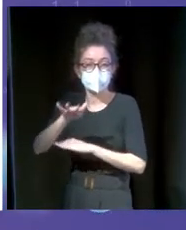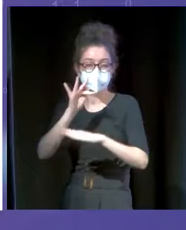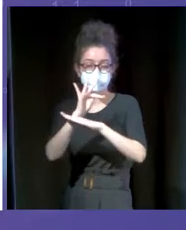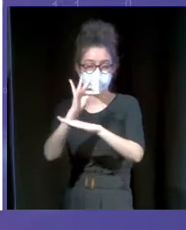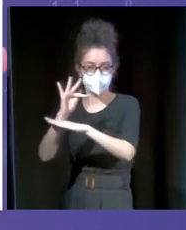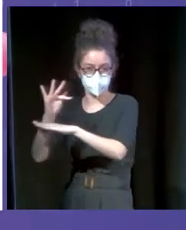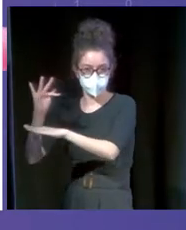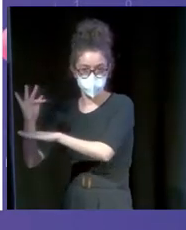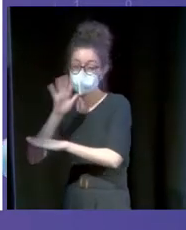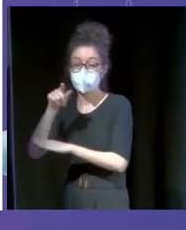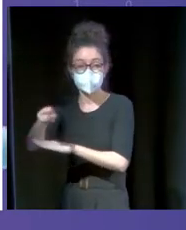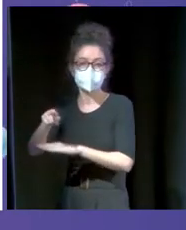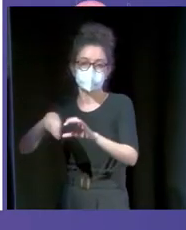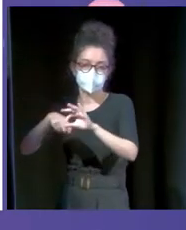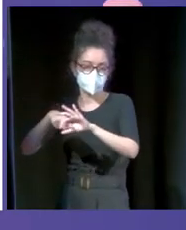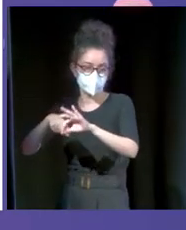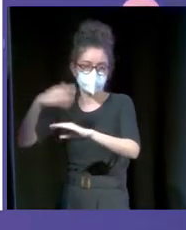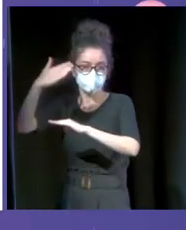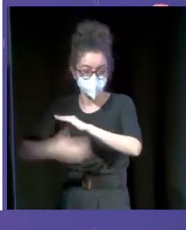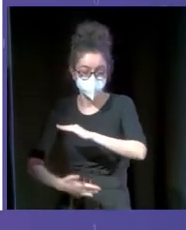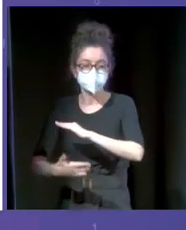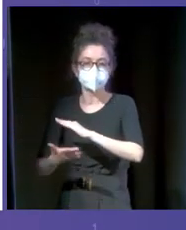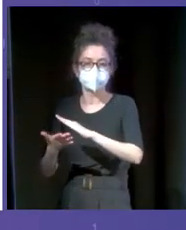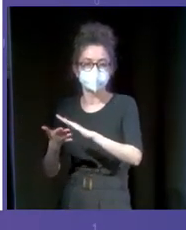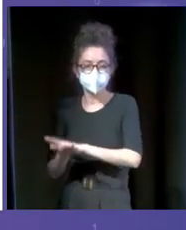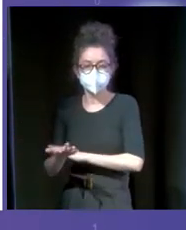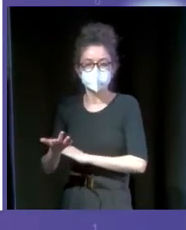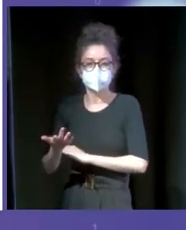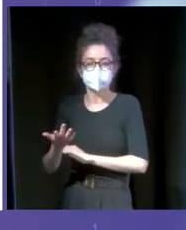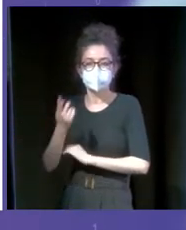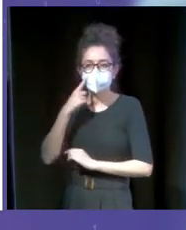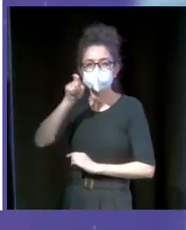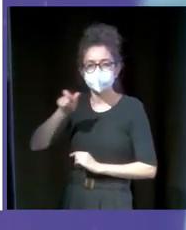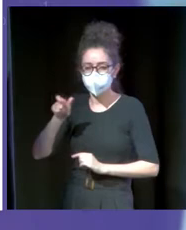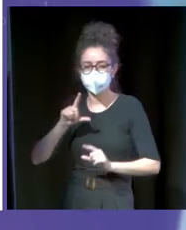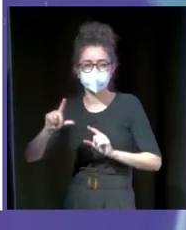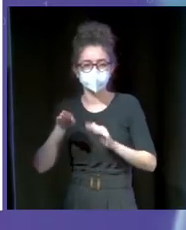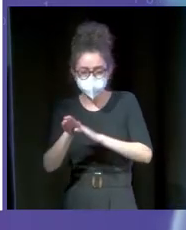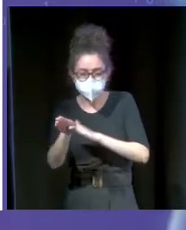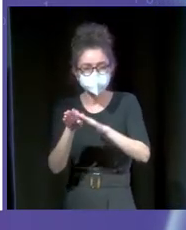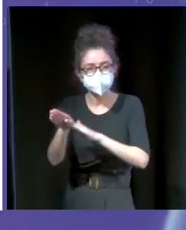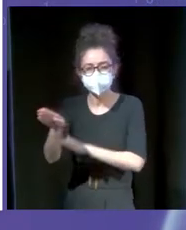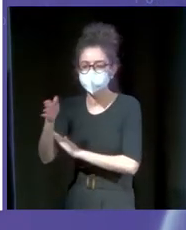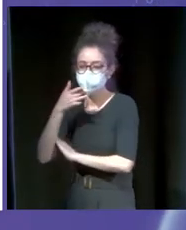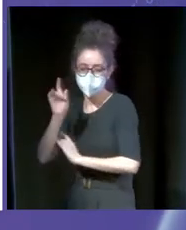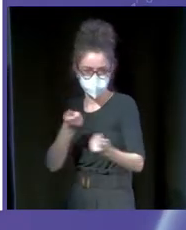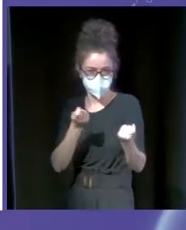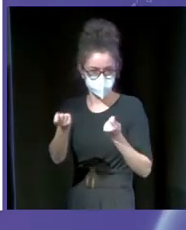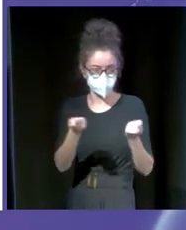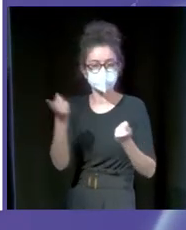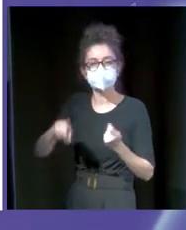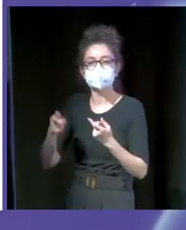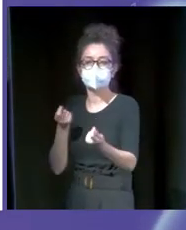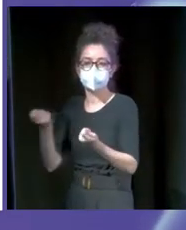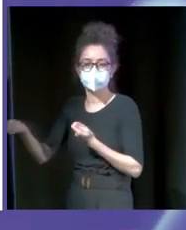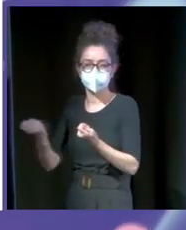Porque se tenía que limitar el aforo. Con lo cual, teníamos que estar ahí viendo en cada momento quién entraba. Otra aplicación que hicimos fue el control de